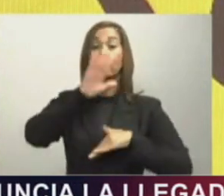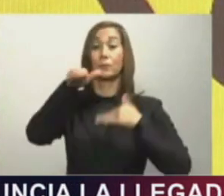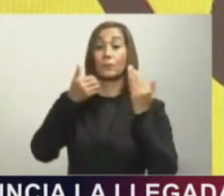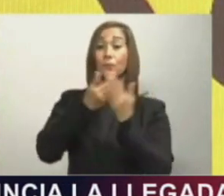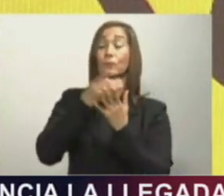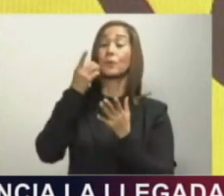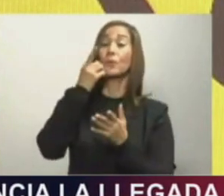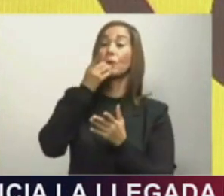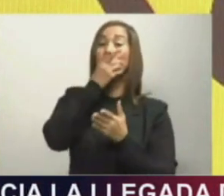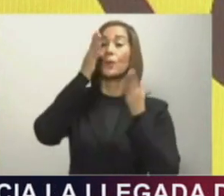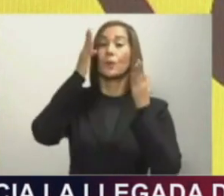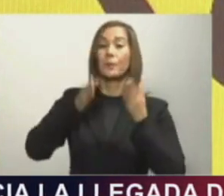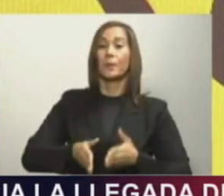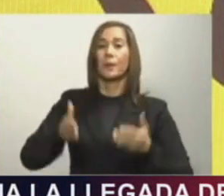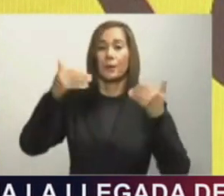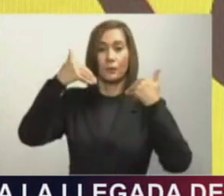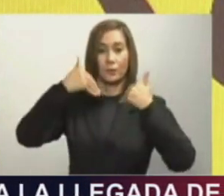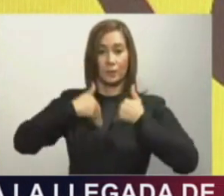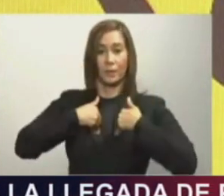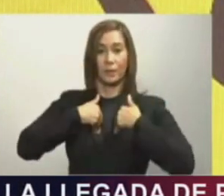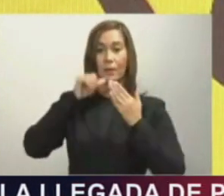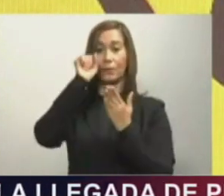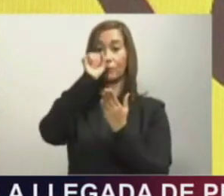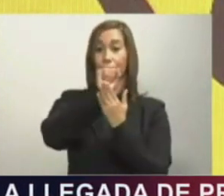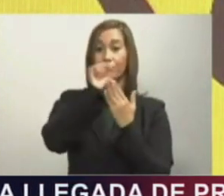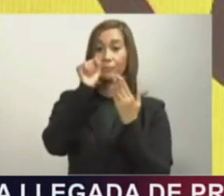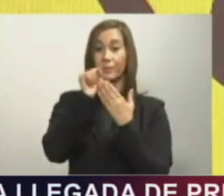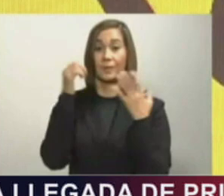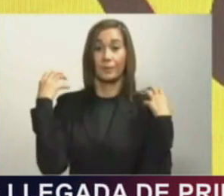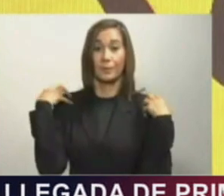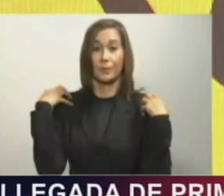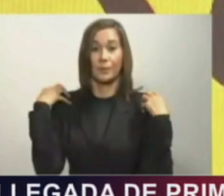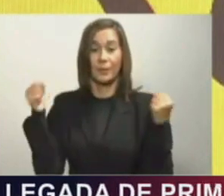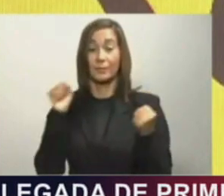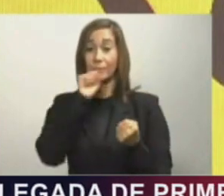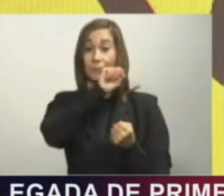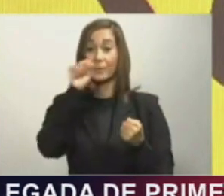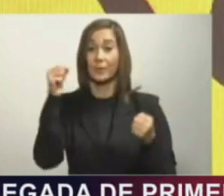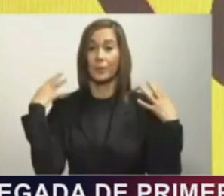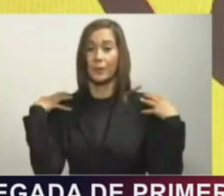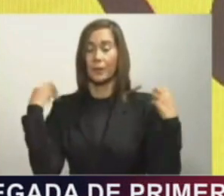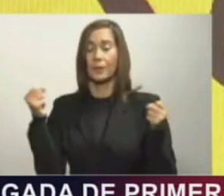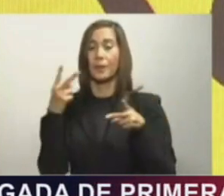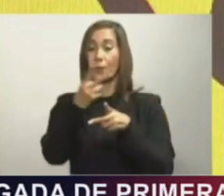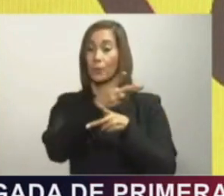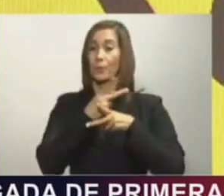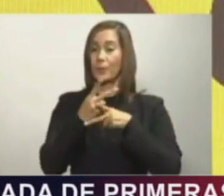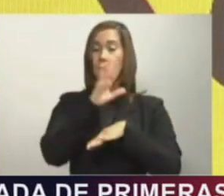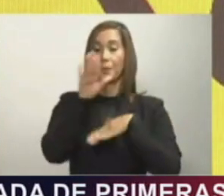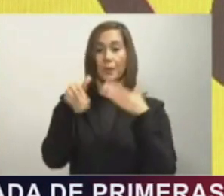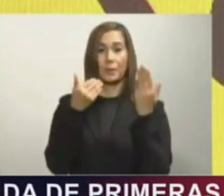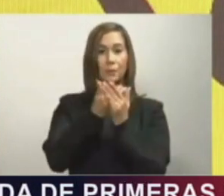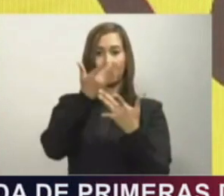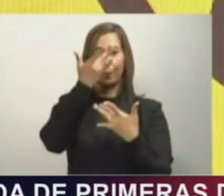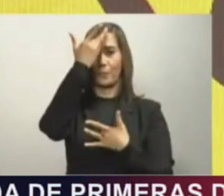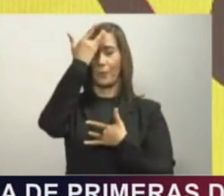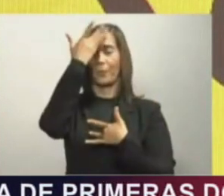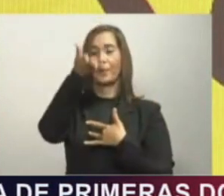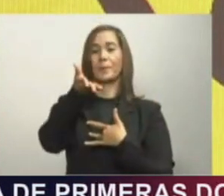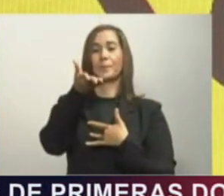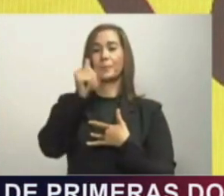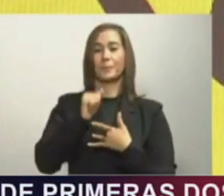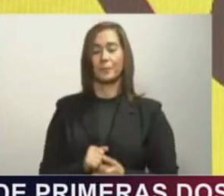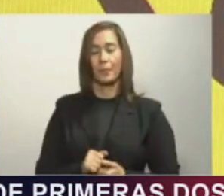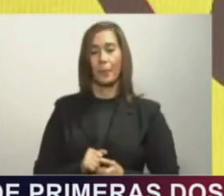dominicanas tengan un seguro familiar de salud que les otorgue protección ante cualquier enfermedad. Ya contamos